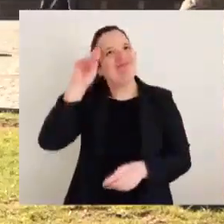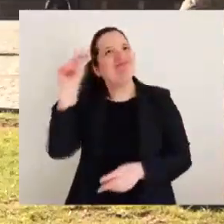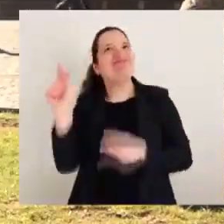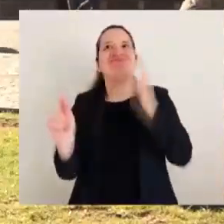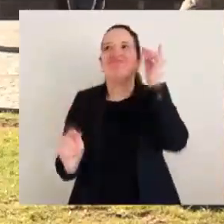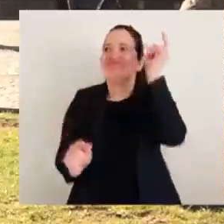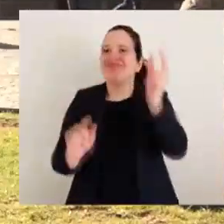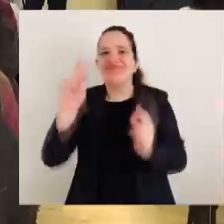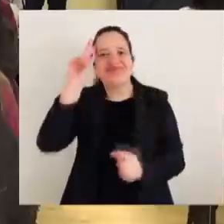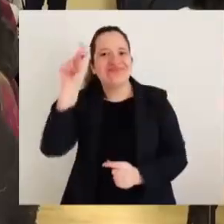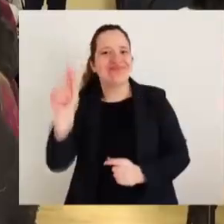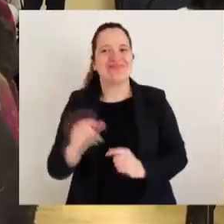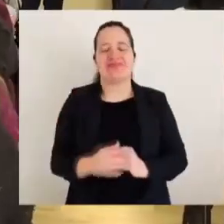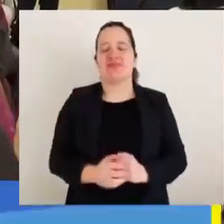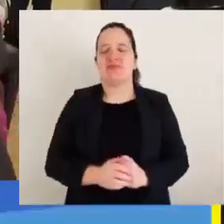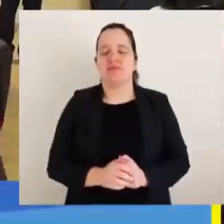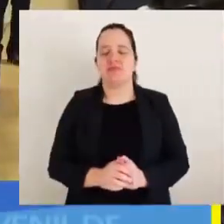musical.